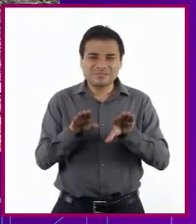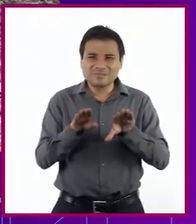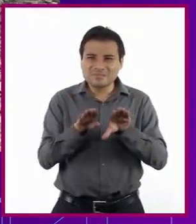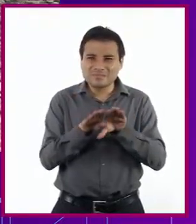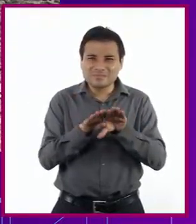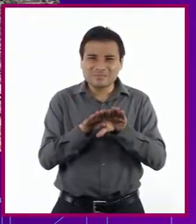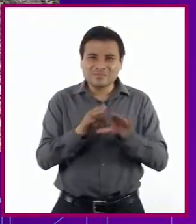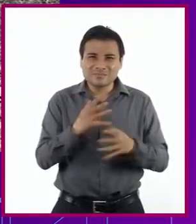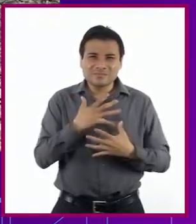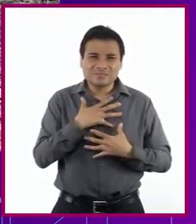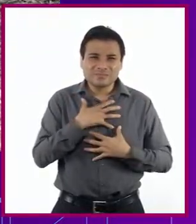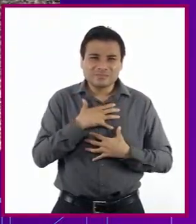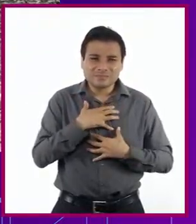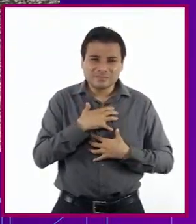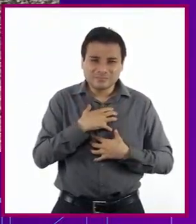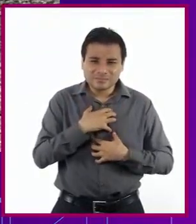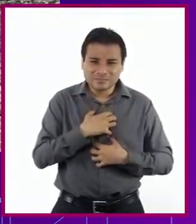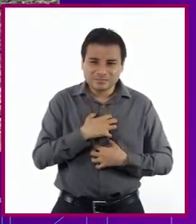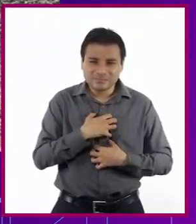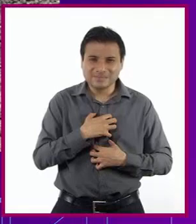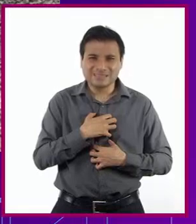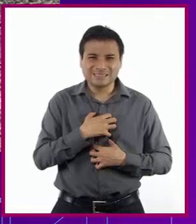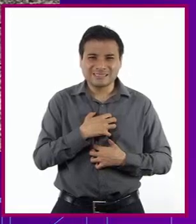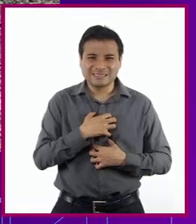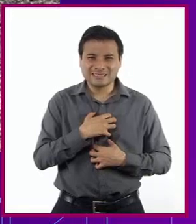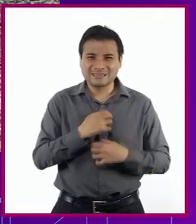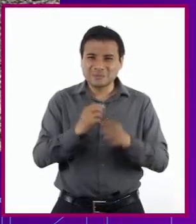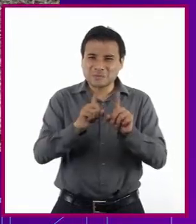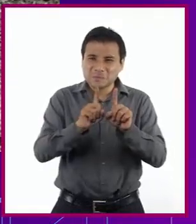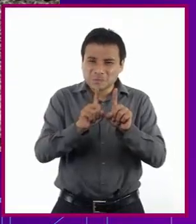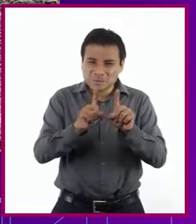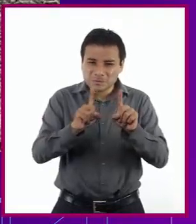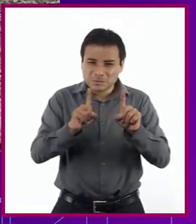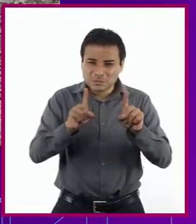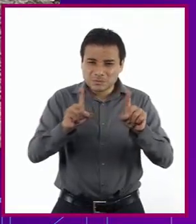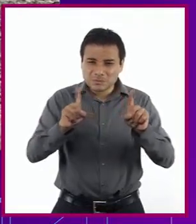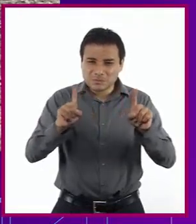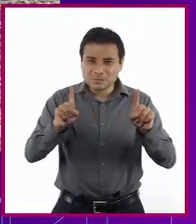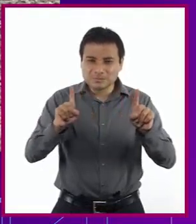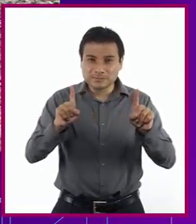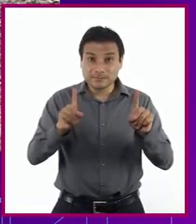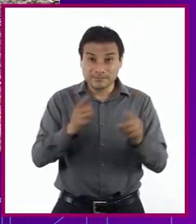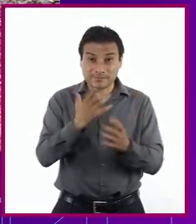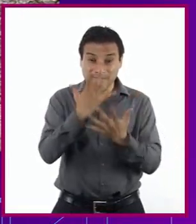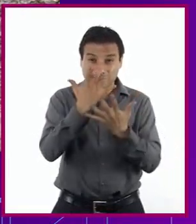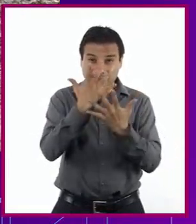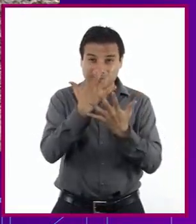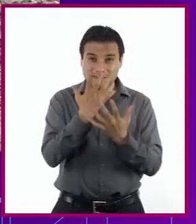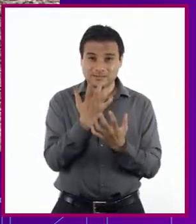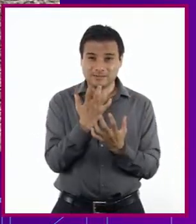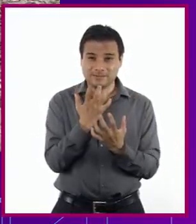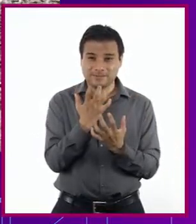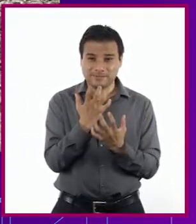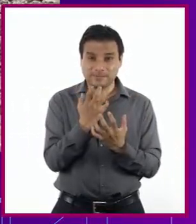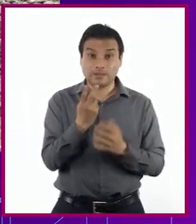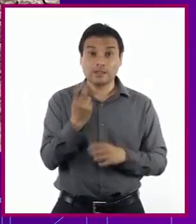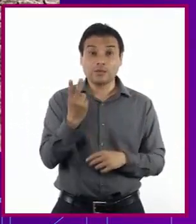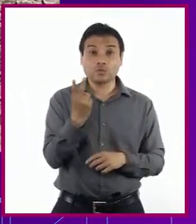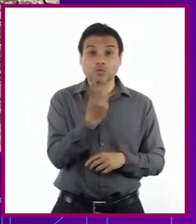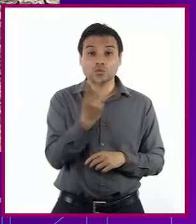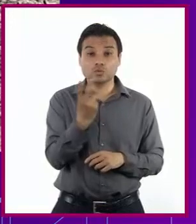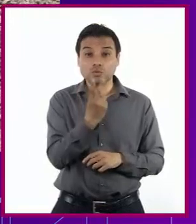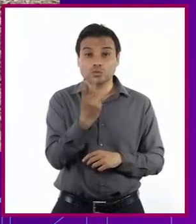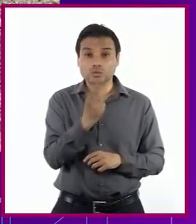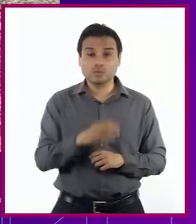maltrata… Los aleja… Tristemente… Ellos…